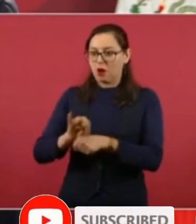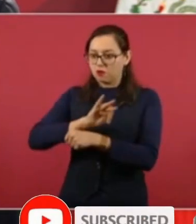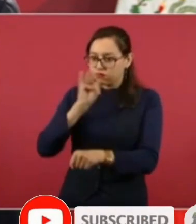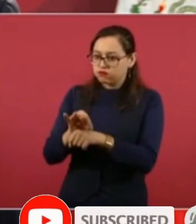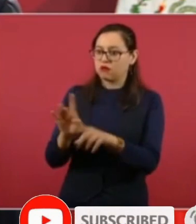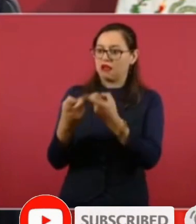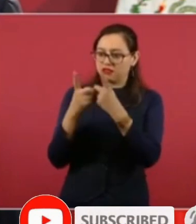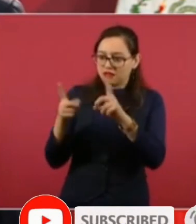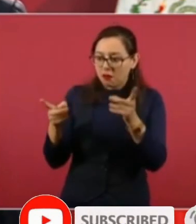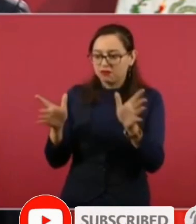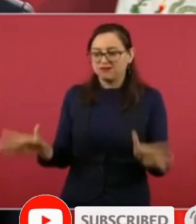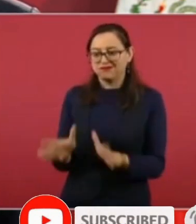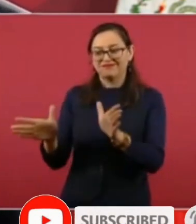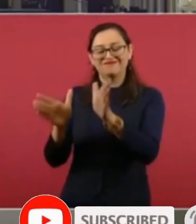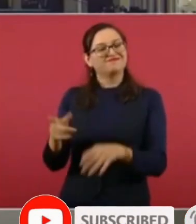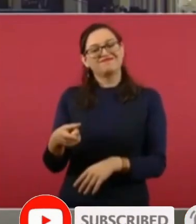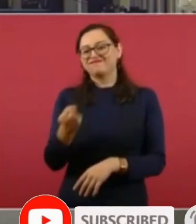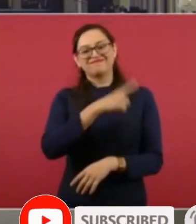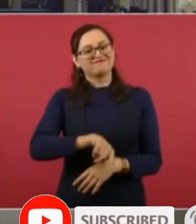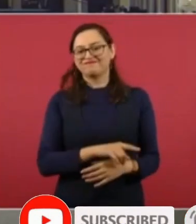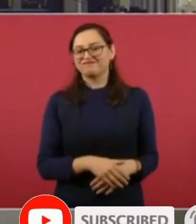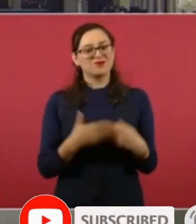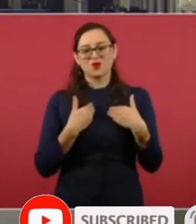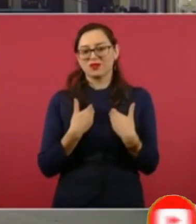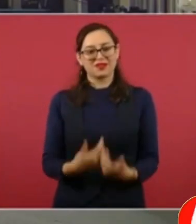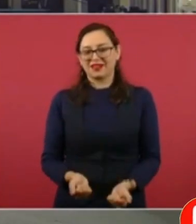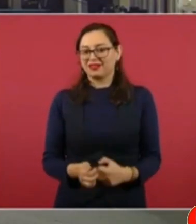por ejemplo en